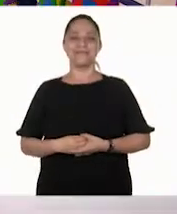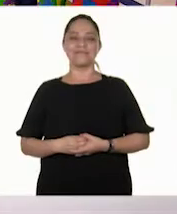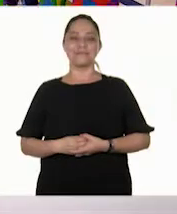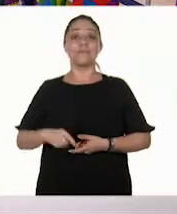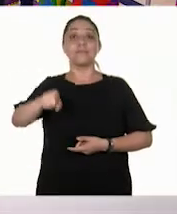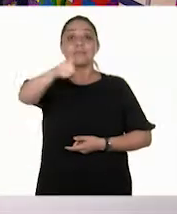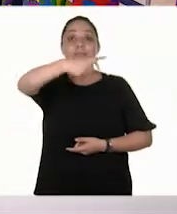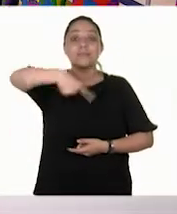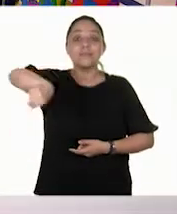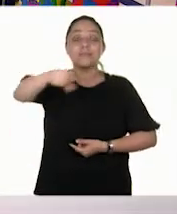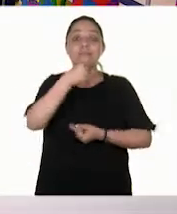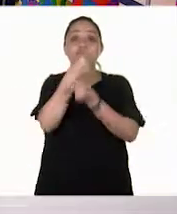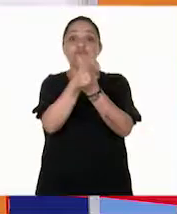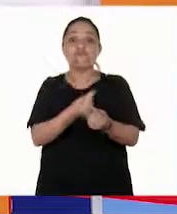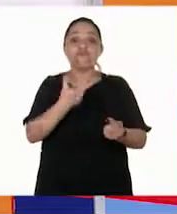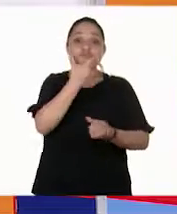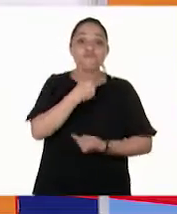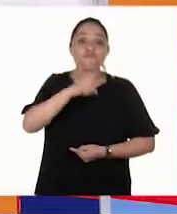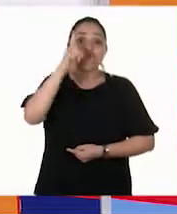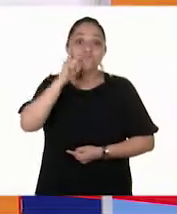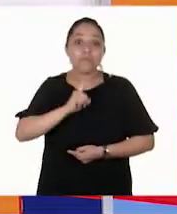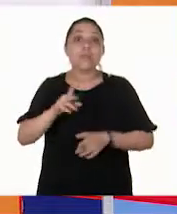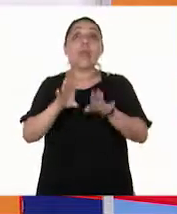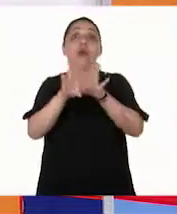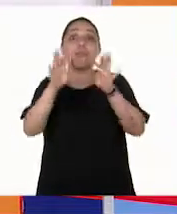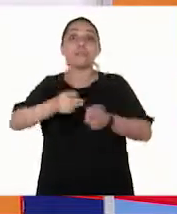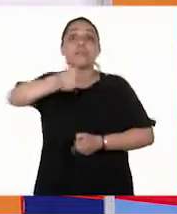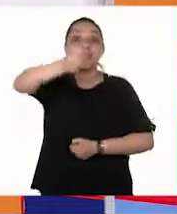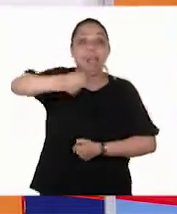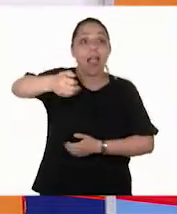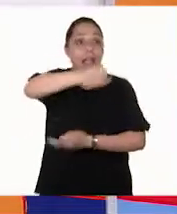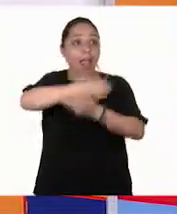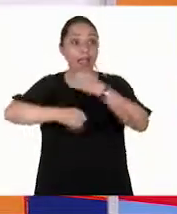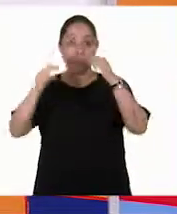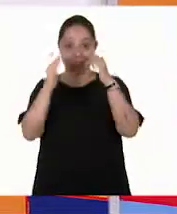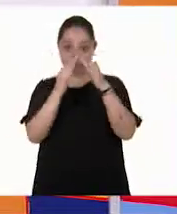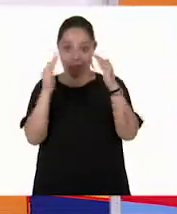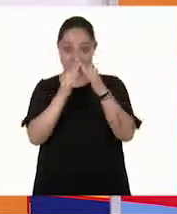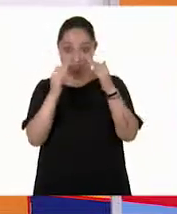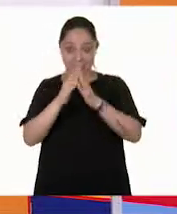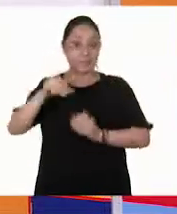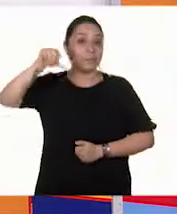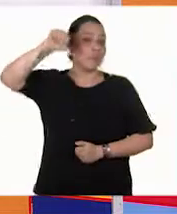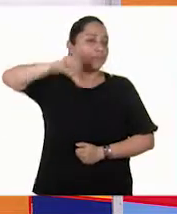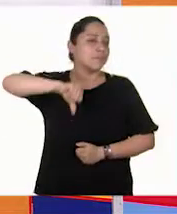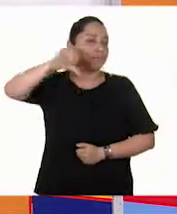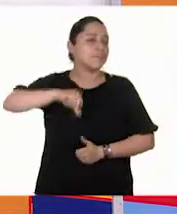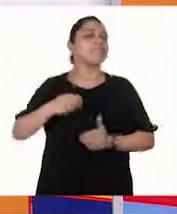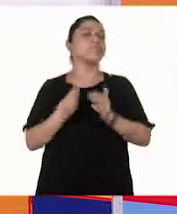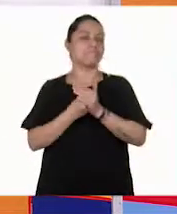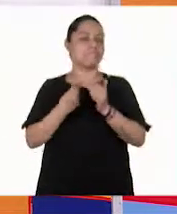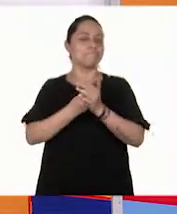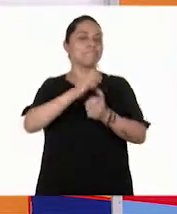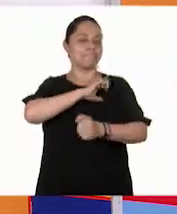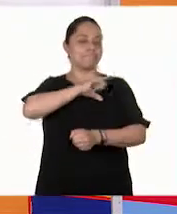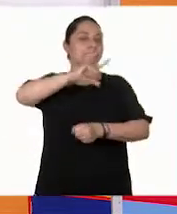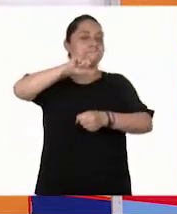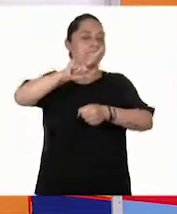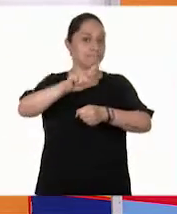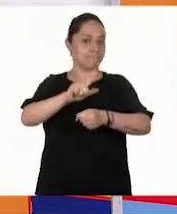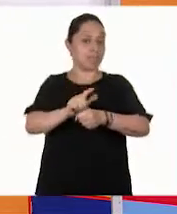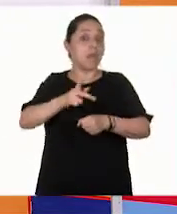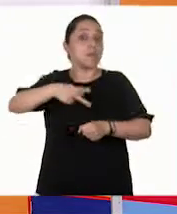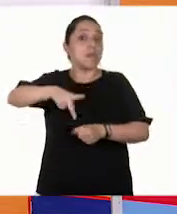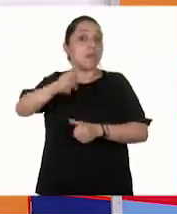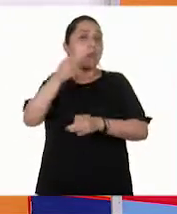Niñas y niños, ¿cómo están? Los saludamos también a todos allá en casita. El día de hoy tenemos una clase muy especial, pero antes